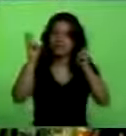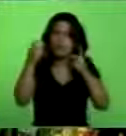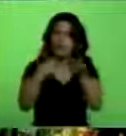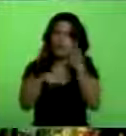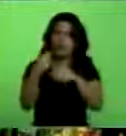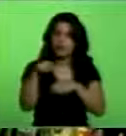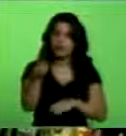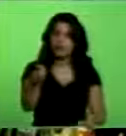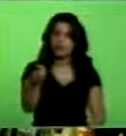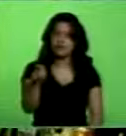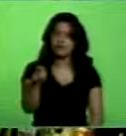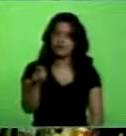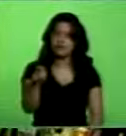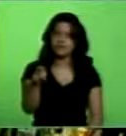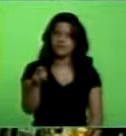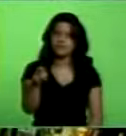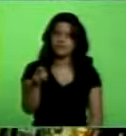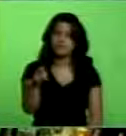Internacional.